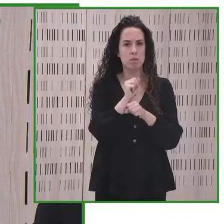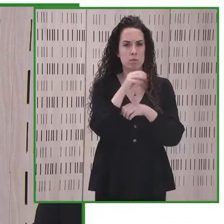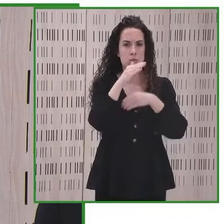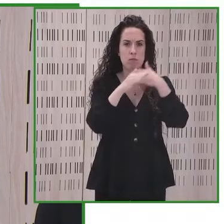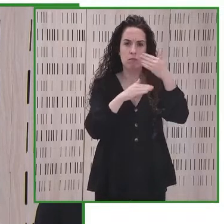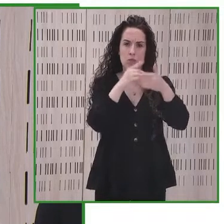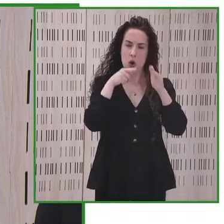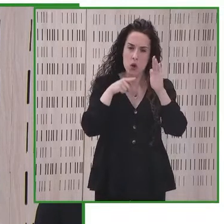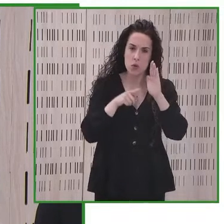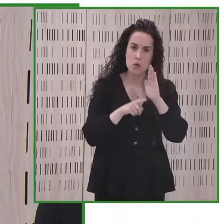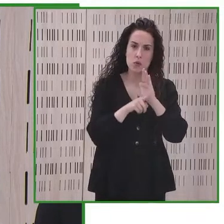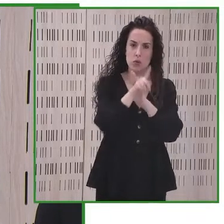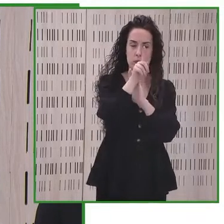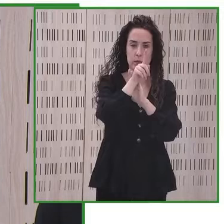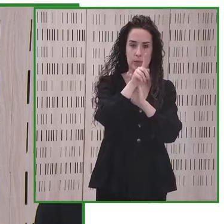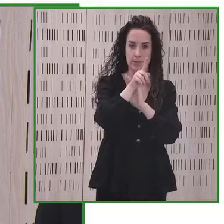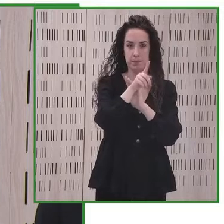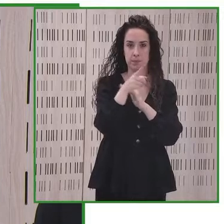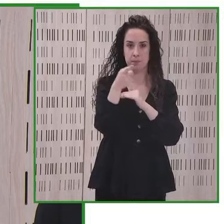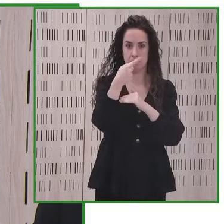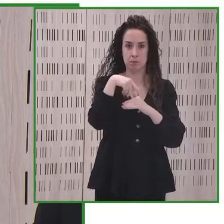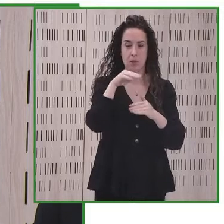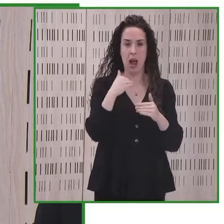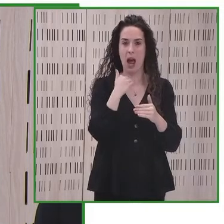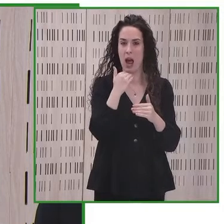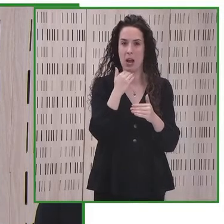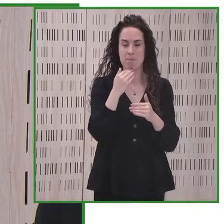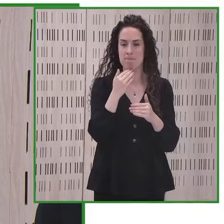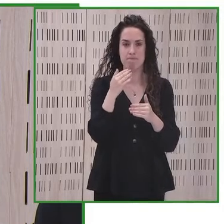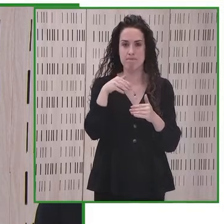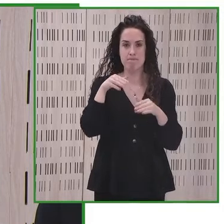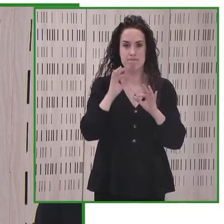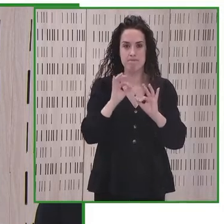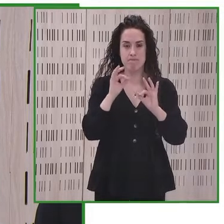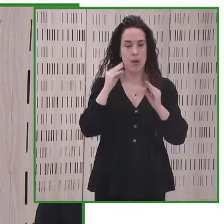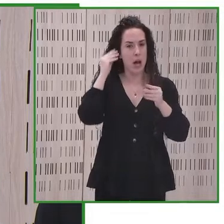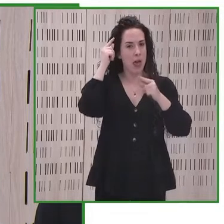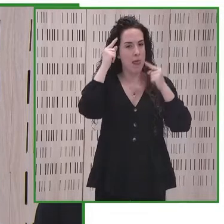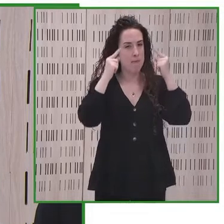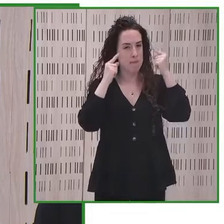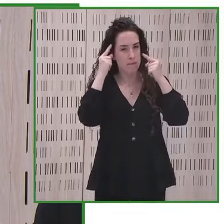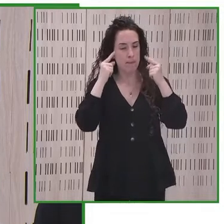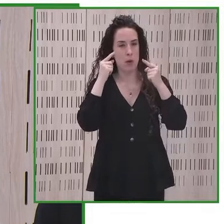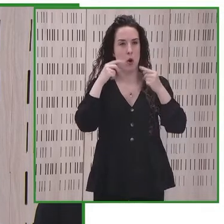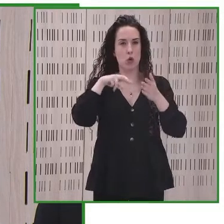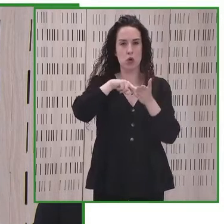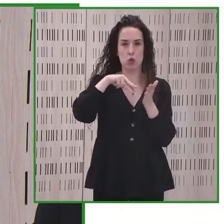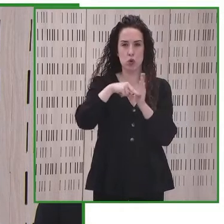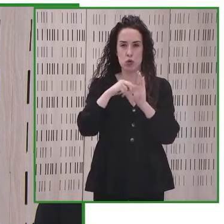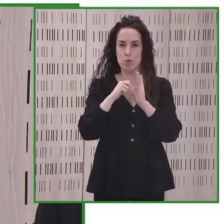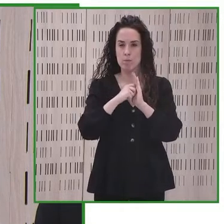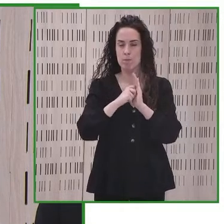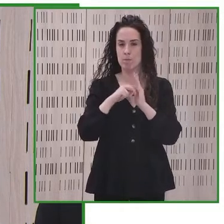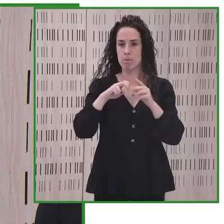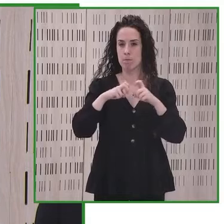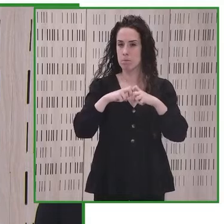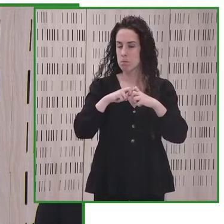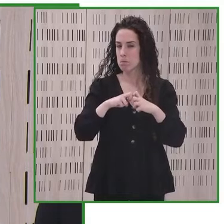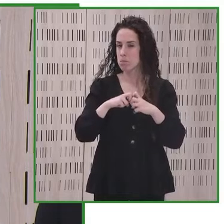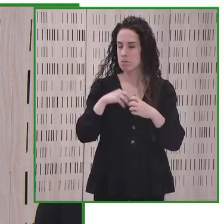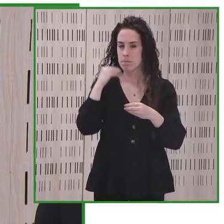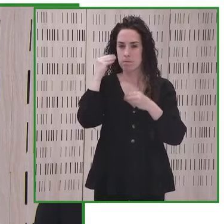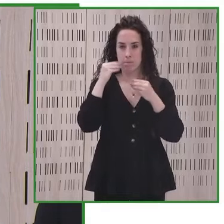los compartimentos estancos a los que sometemos la reflexión y la elaboración de soluciones, con la